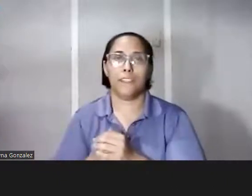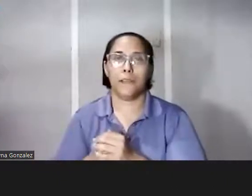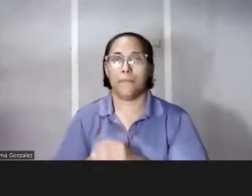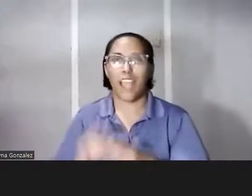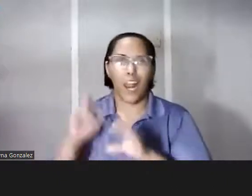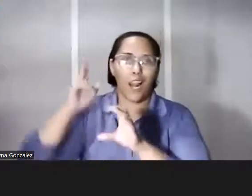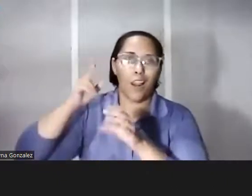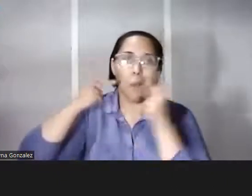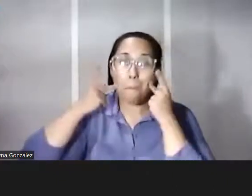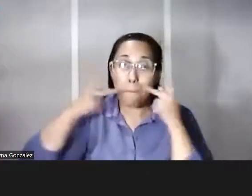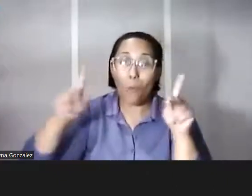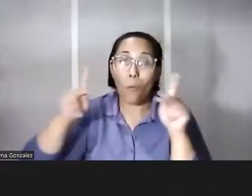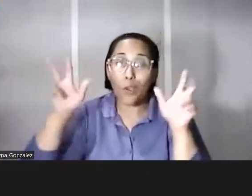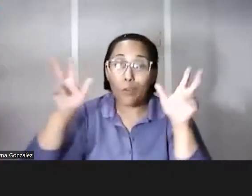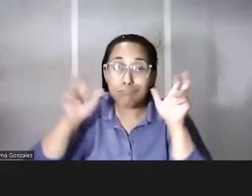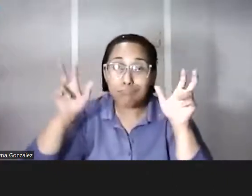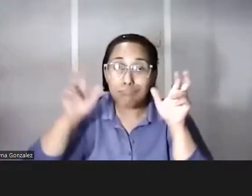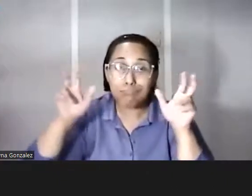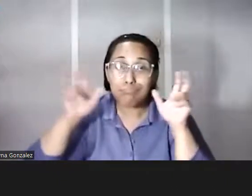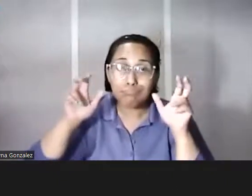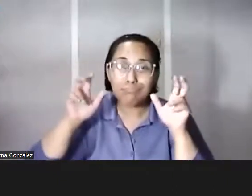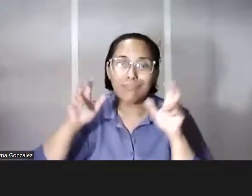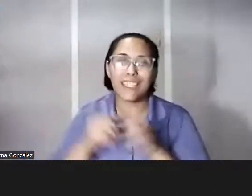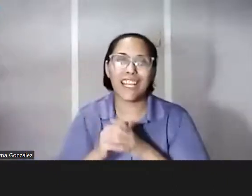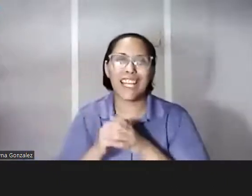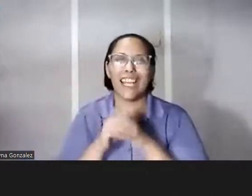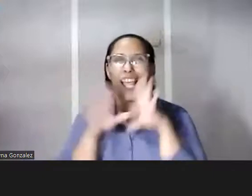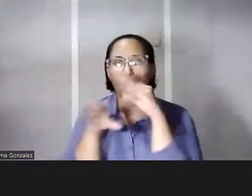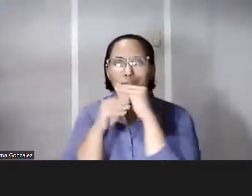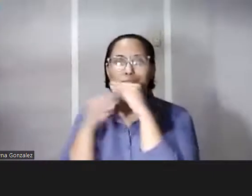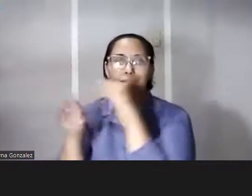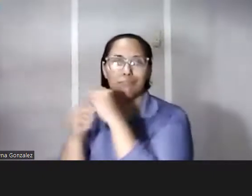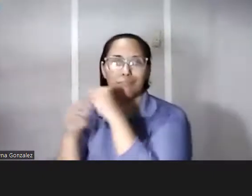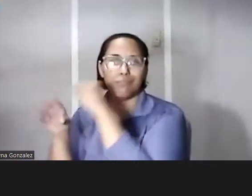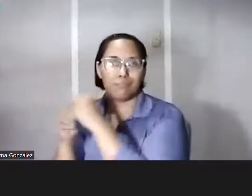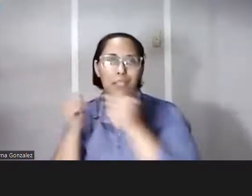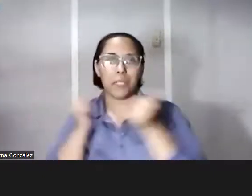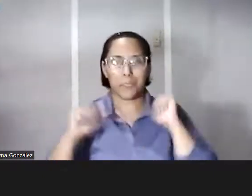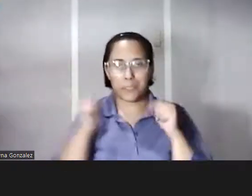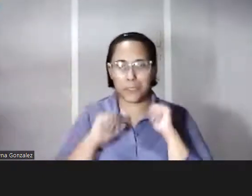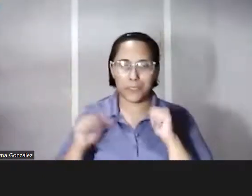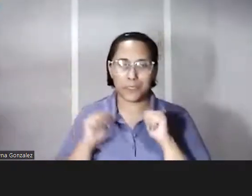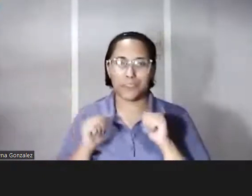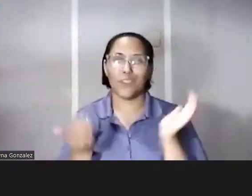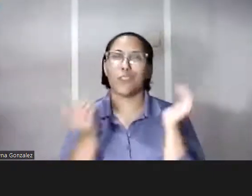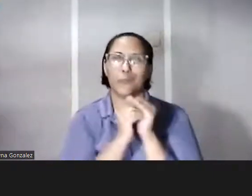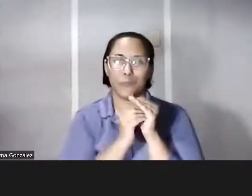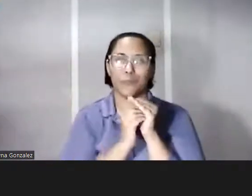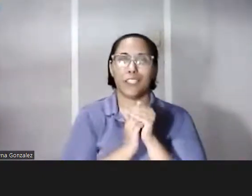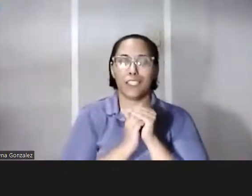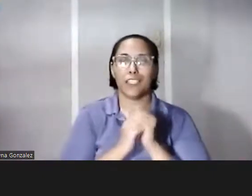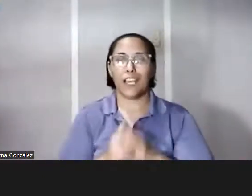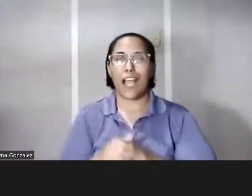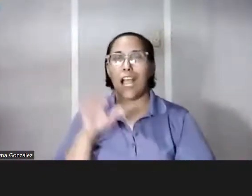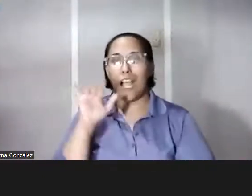tenía la oportunidad de escucharse de hacer alguna aportación artística y reitero en ese sentido